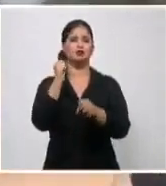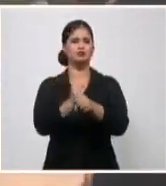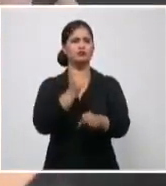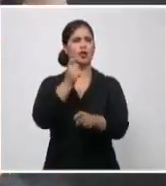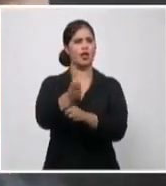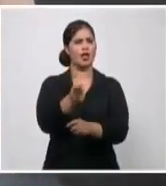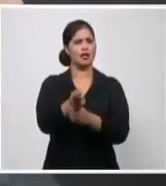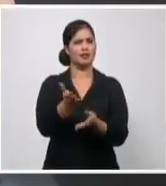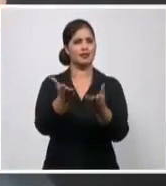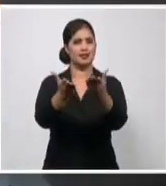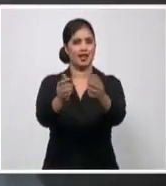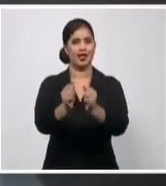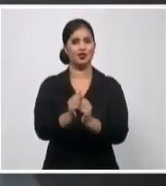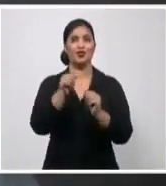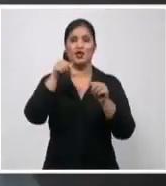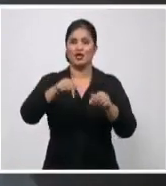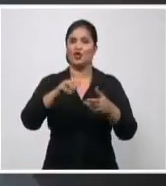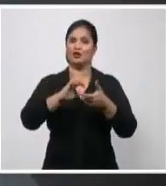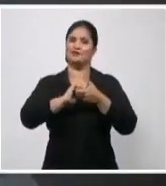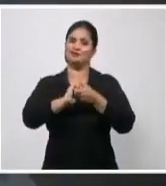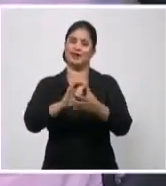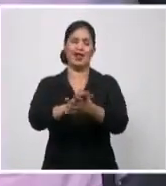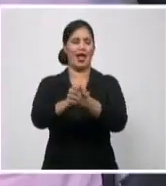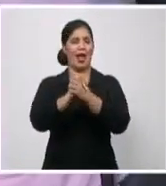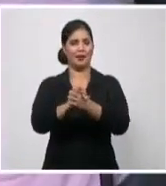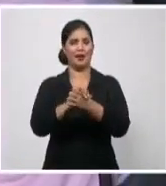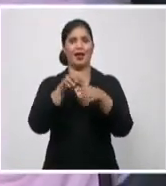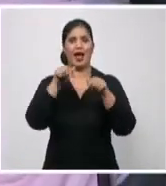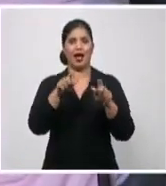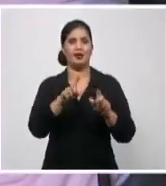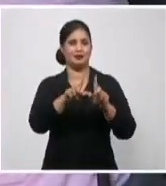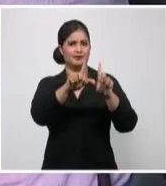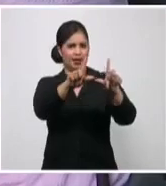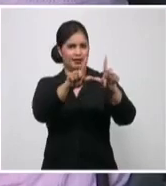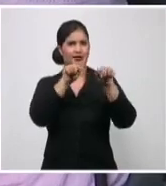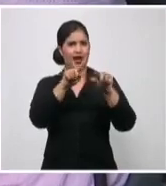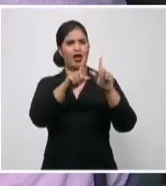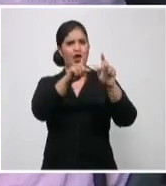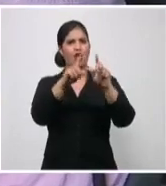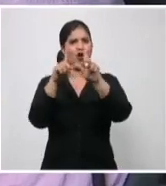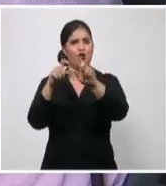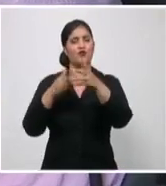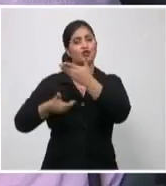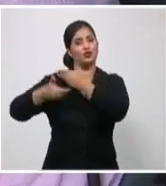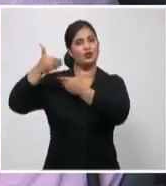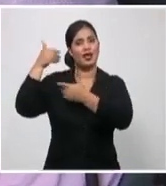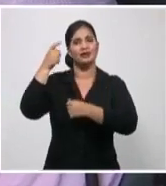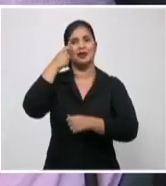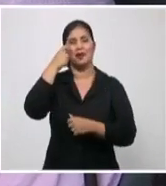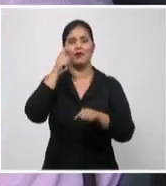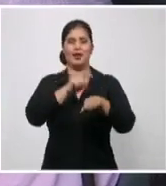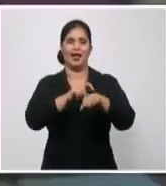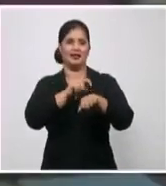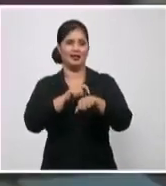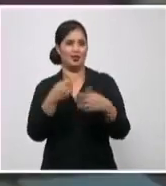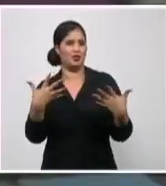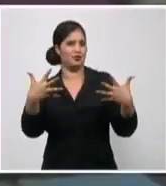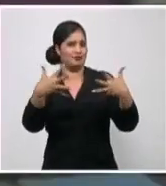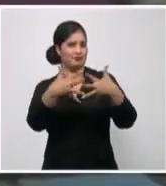es la mejor de las amigas. Juntos buscan en las fotografías del pasado para evocar el tiempo que las hace inseparables.